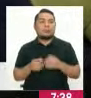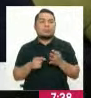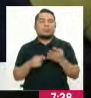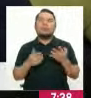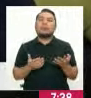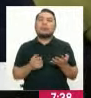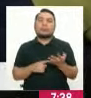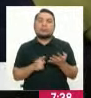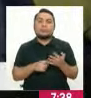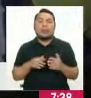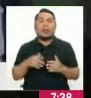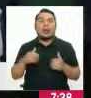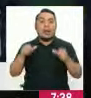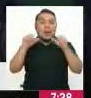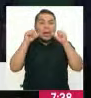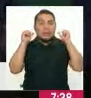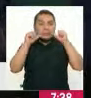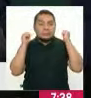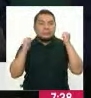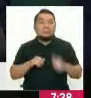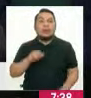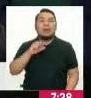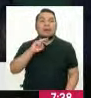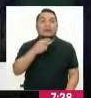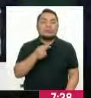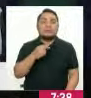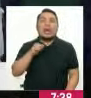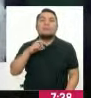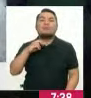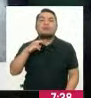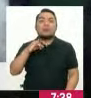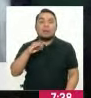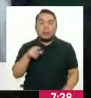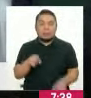Amazonas, bueno, Anca, Shampurímac también,